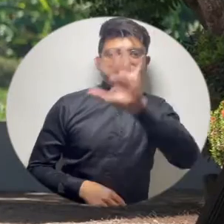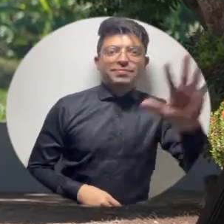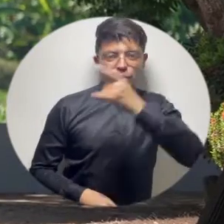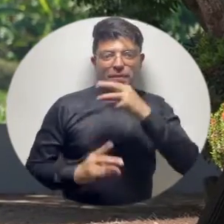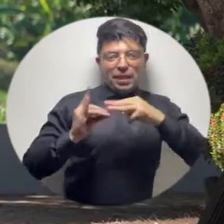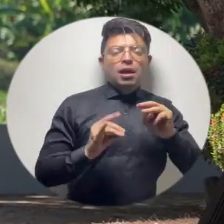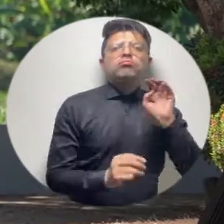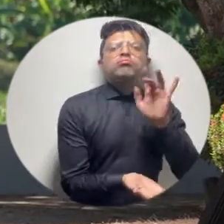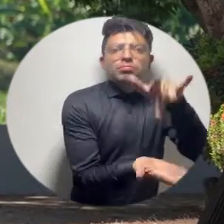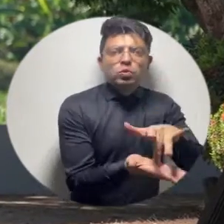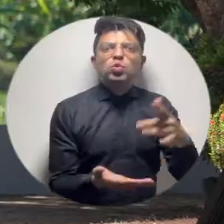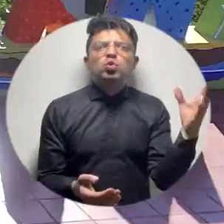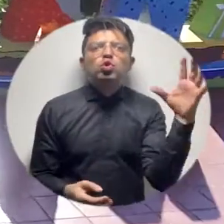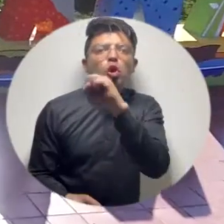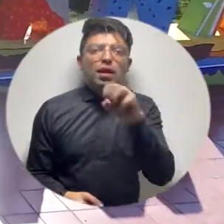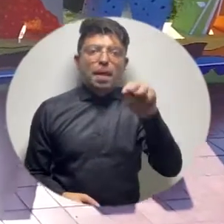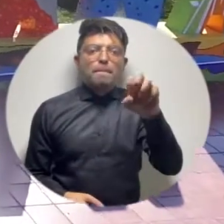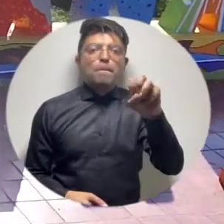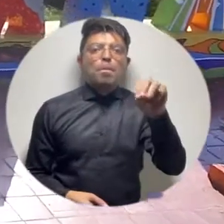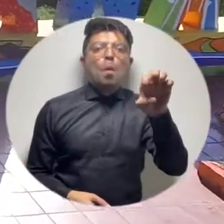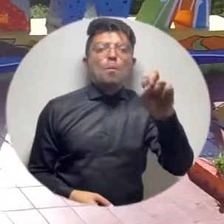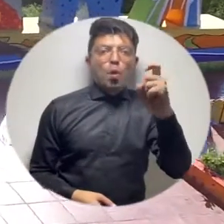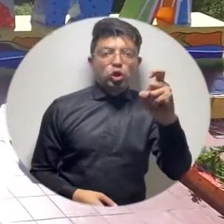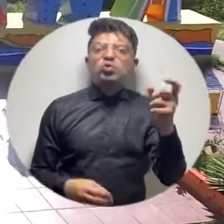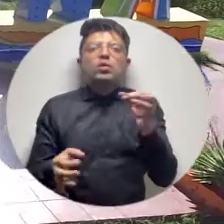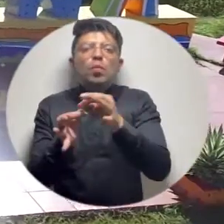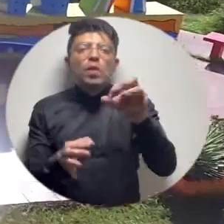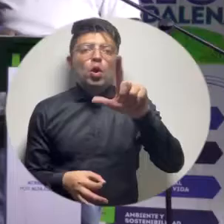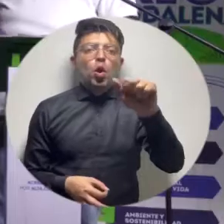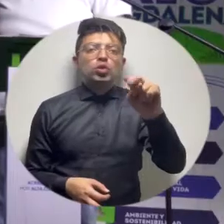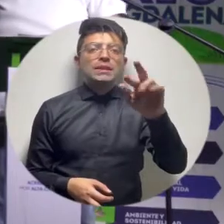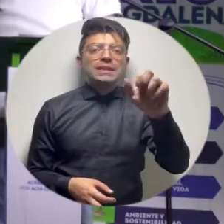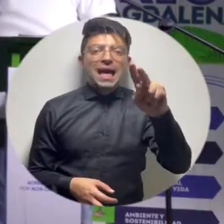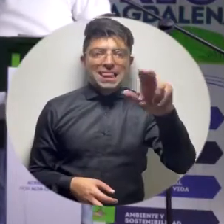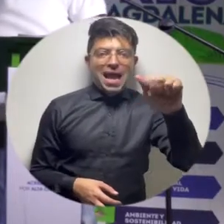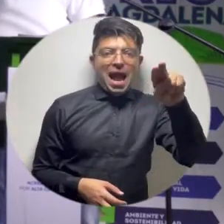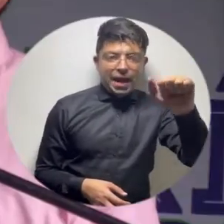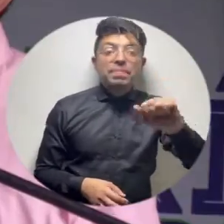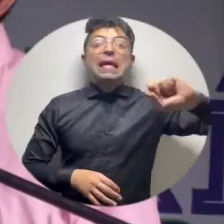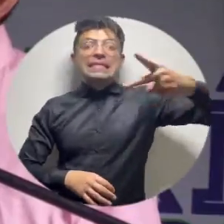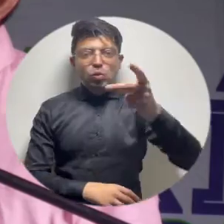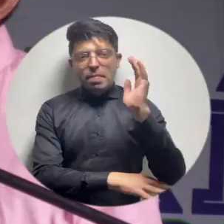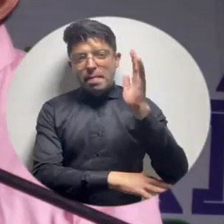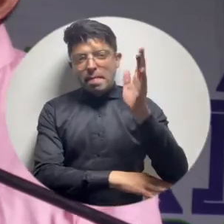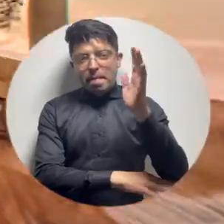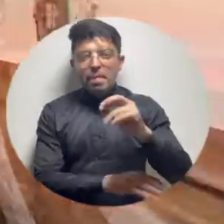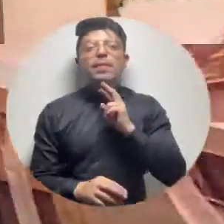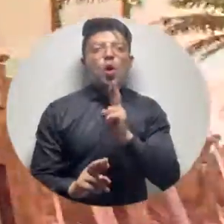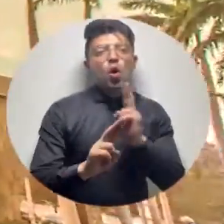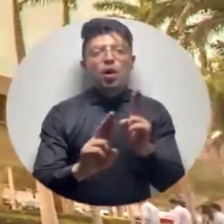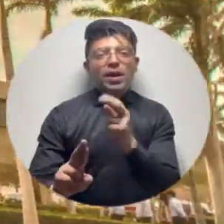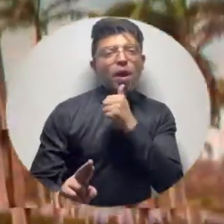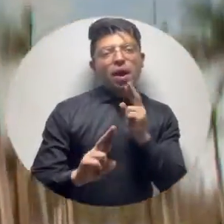más exactamente en la margen derecha del brazo de Montpots, en el municipio de Santa Ana, para realizar la segunda sesión de la Cátedra del Río Magdalena.